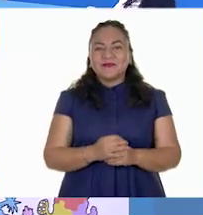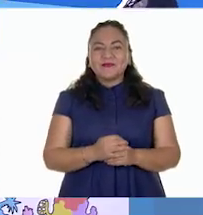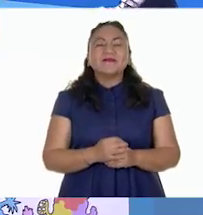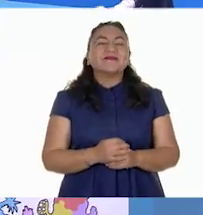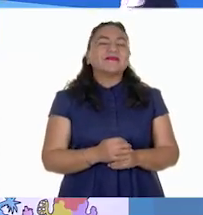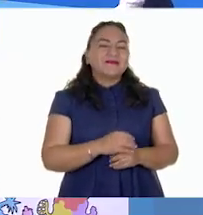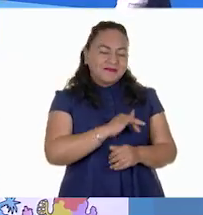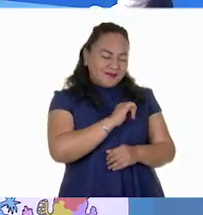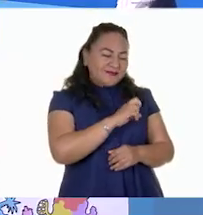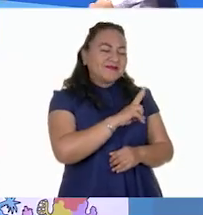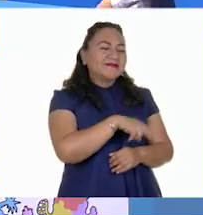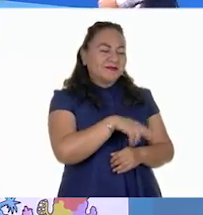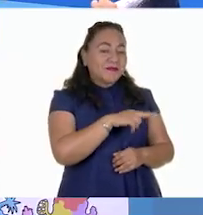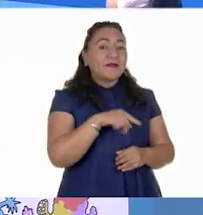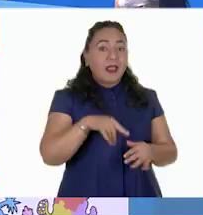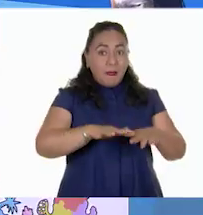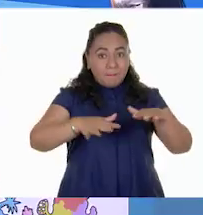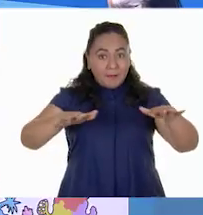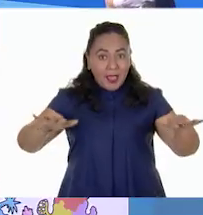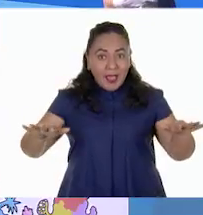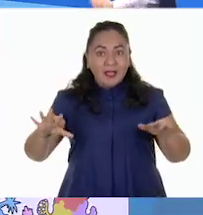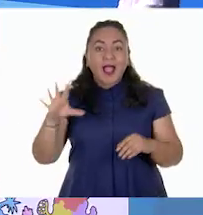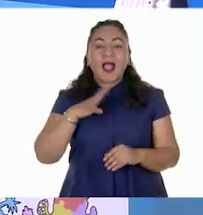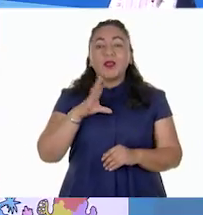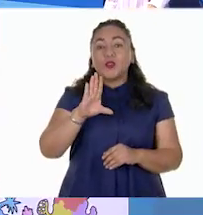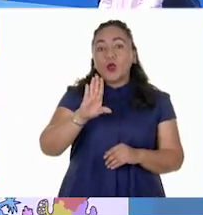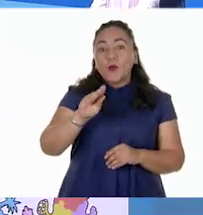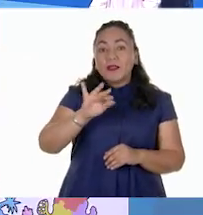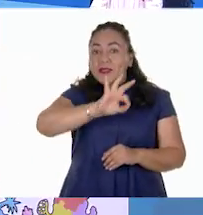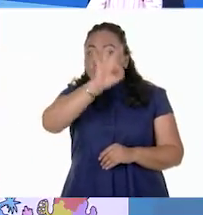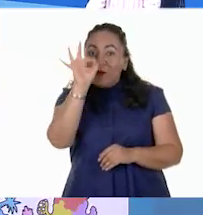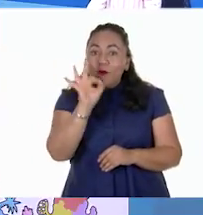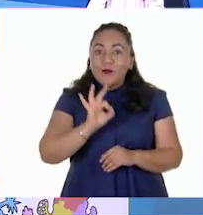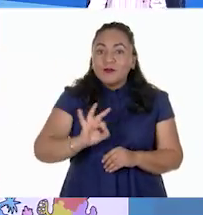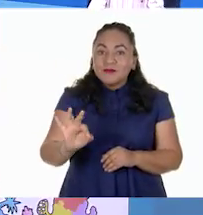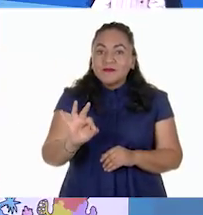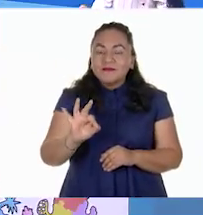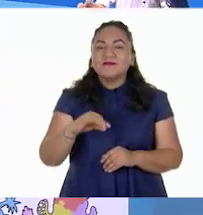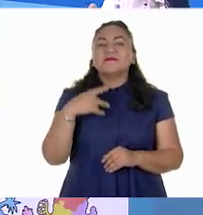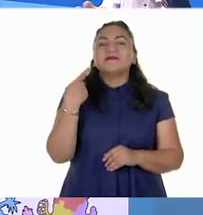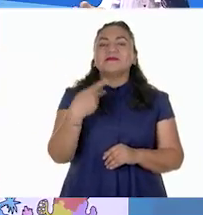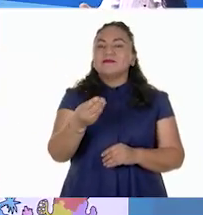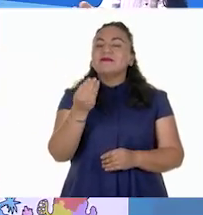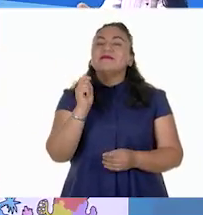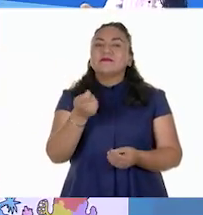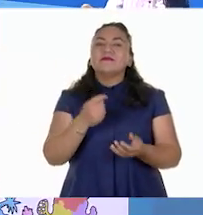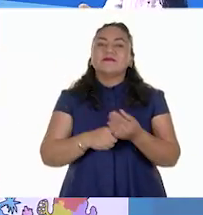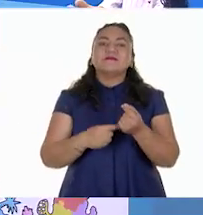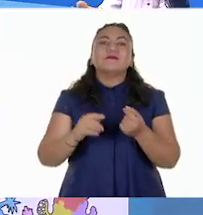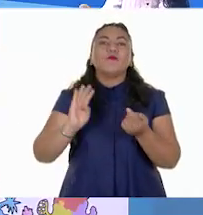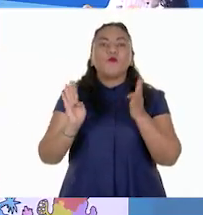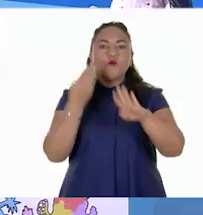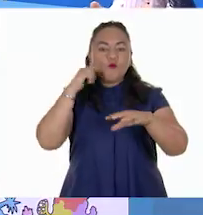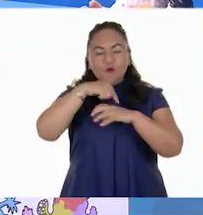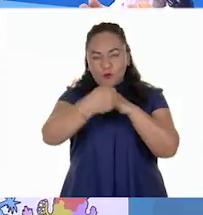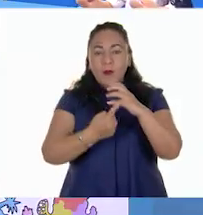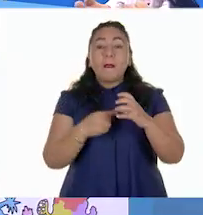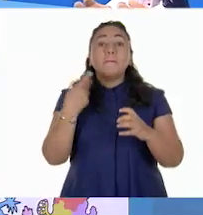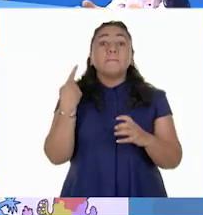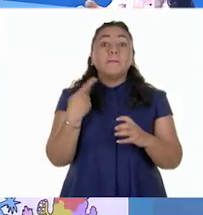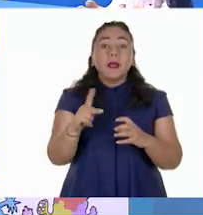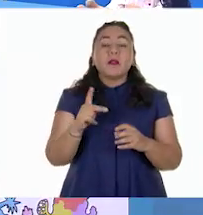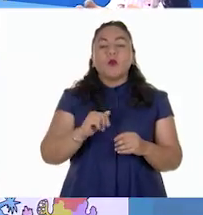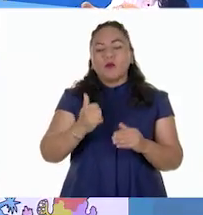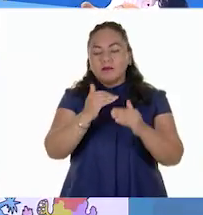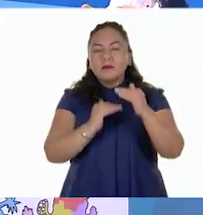Efectivamente, el mar proporciona alrededor del 90% de la pesca mundial, mientras que el porcentaje restante